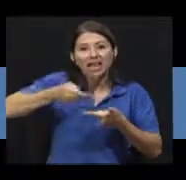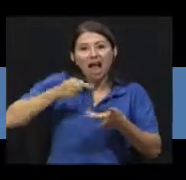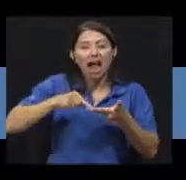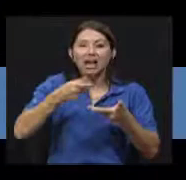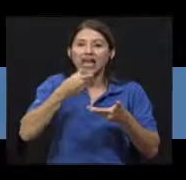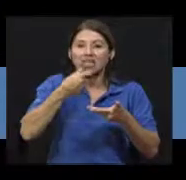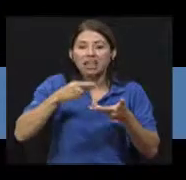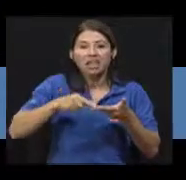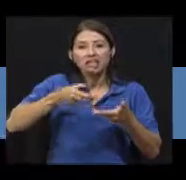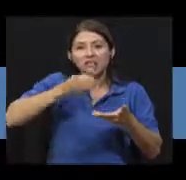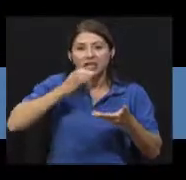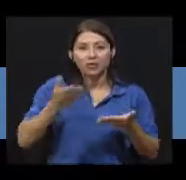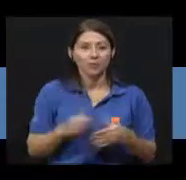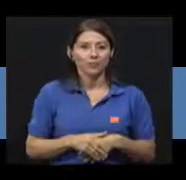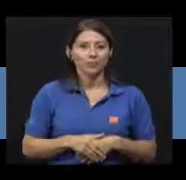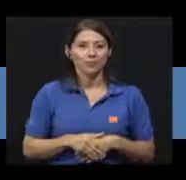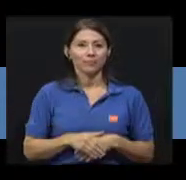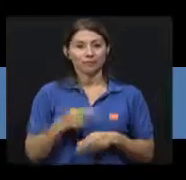un refresco.